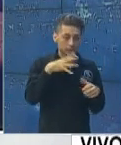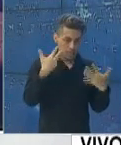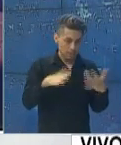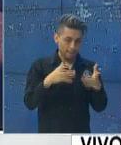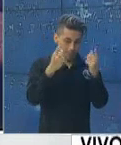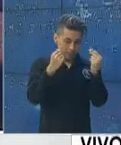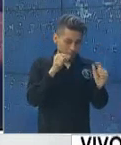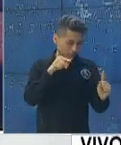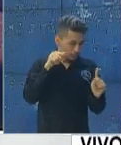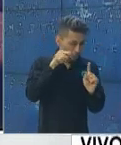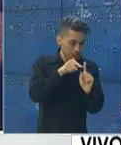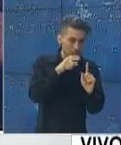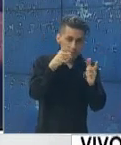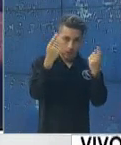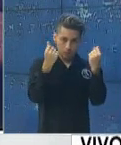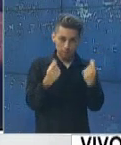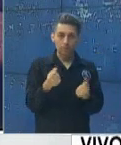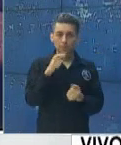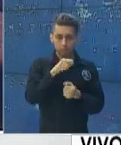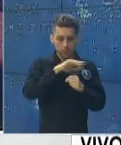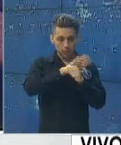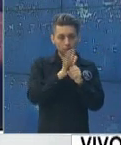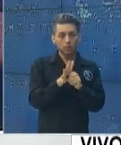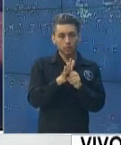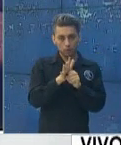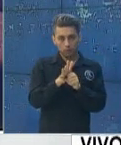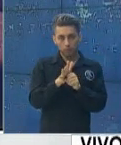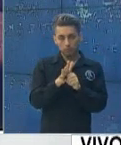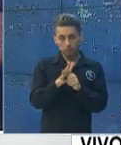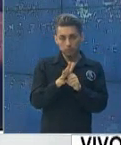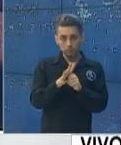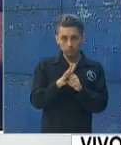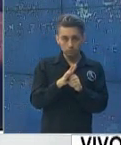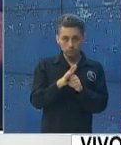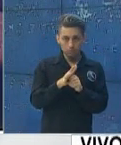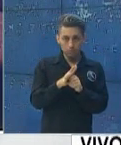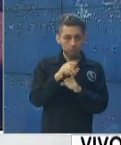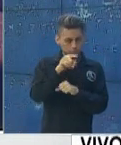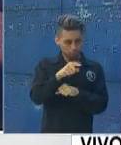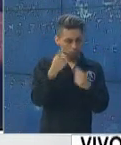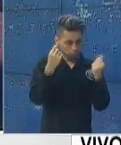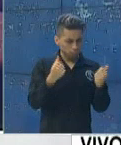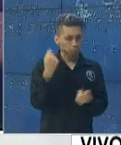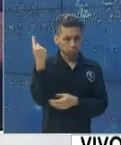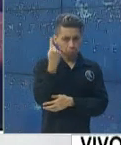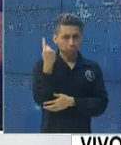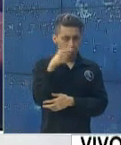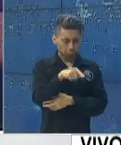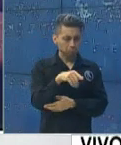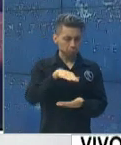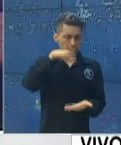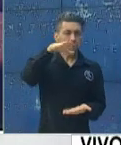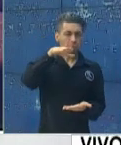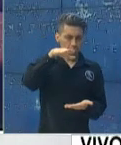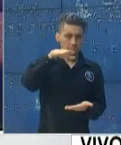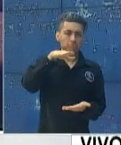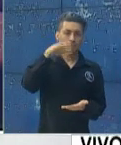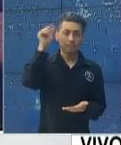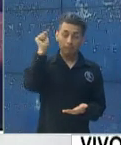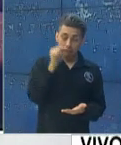esto, que es un presupuesto bastante importante. Desde ahí